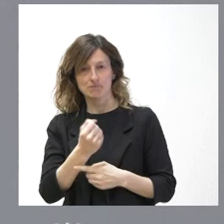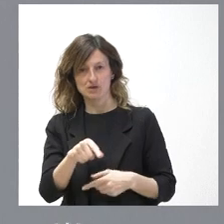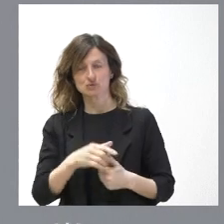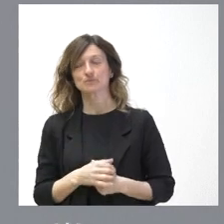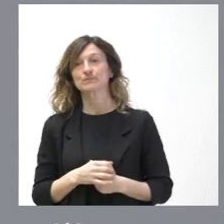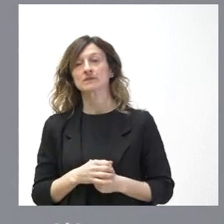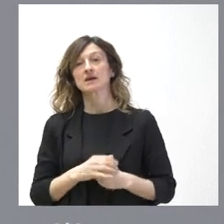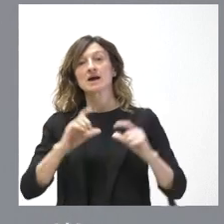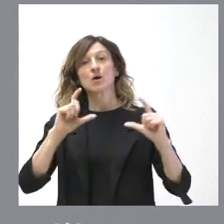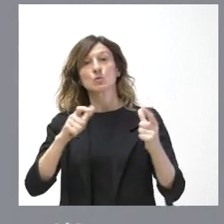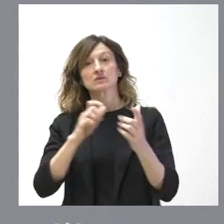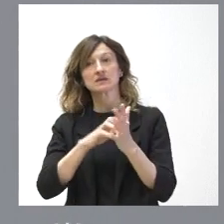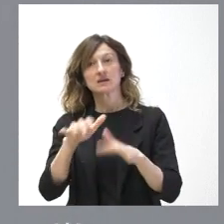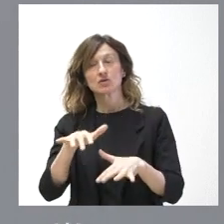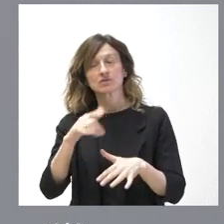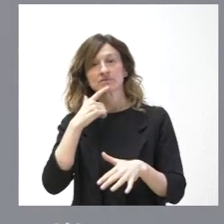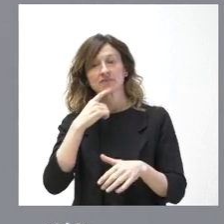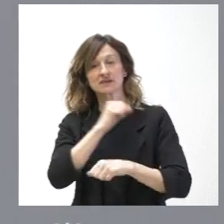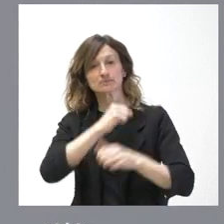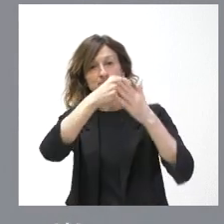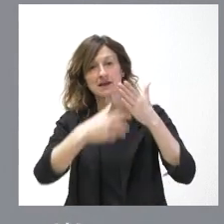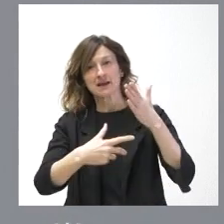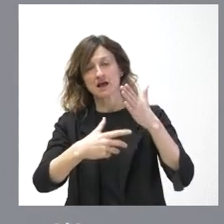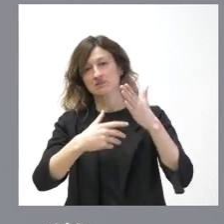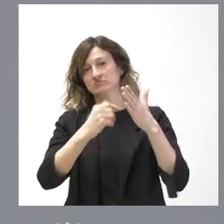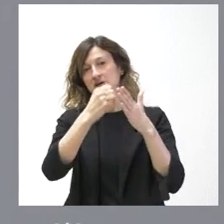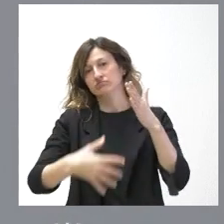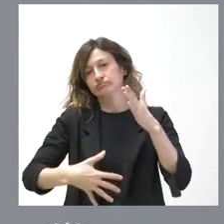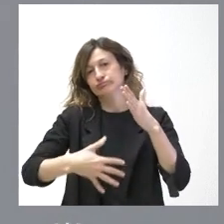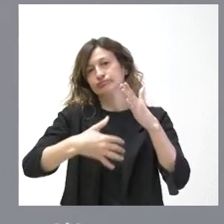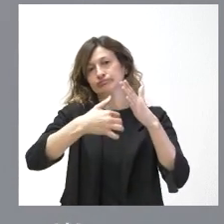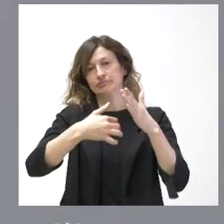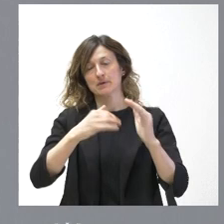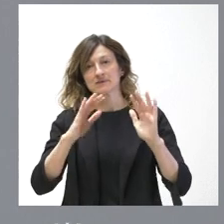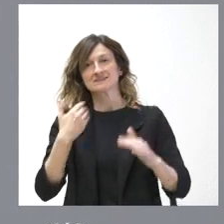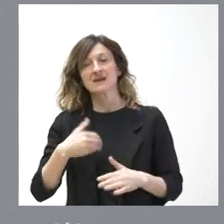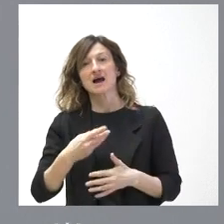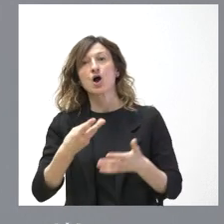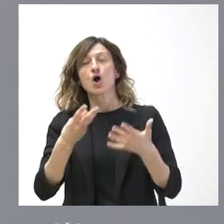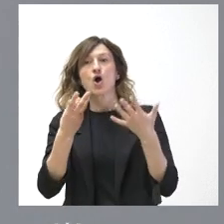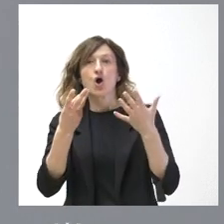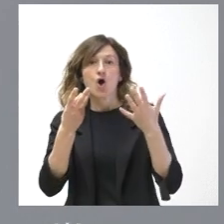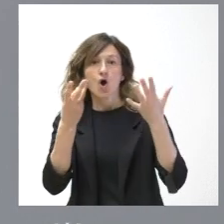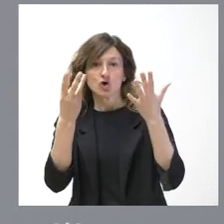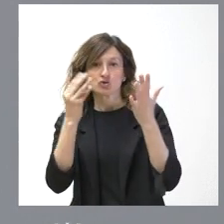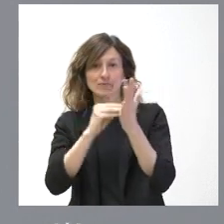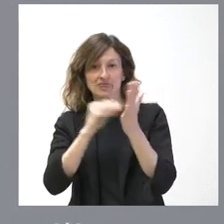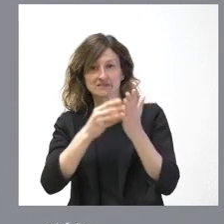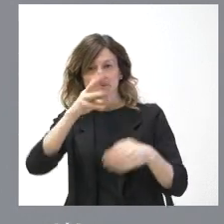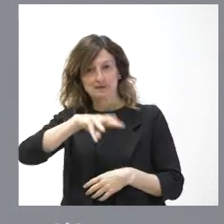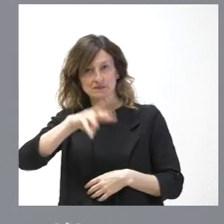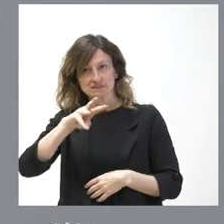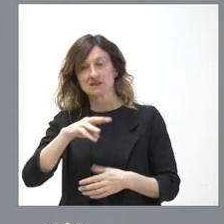Castilla y León hemos bajado el número de listas de espera. Lo hemos bajado ya por octavo trimestre consecutivo y que, además,